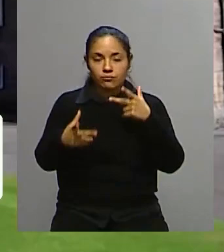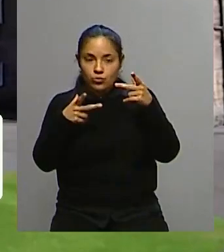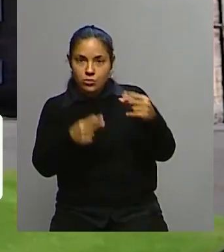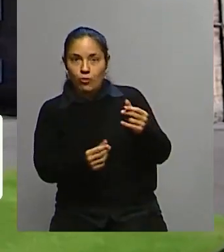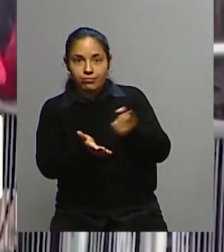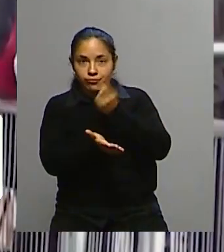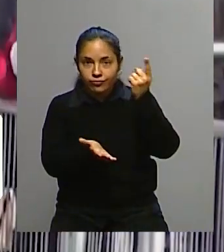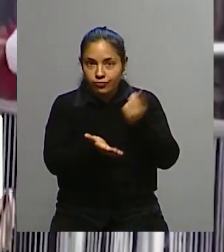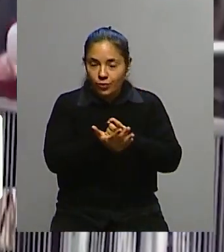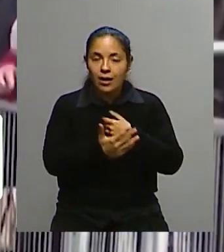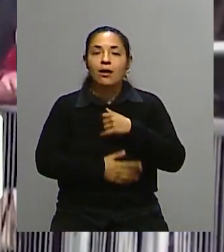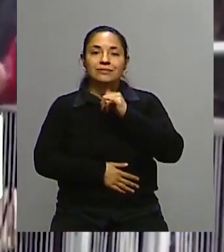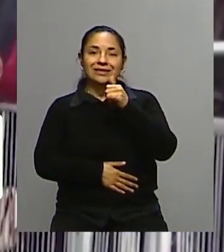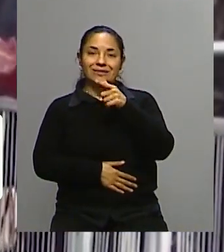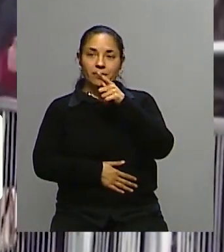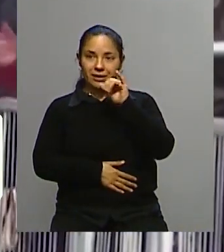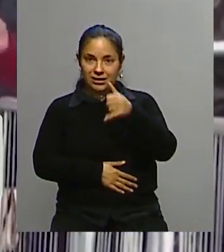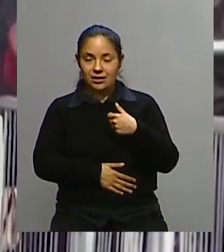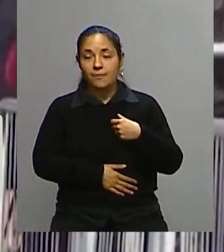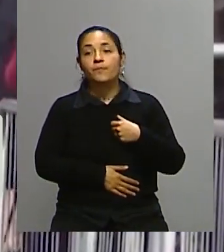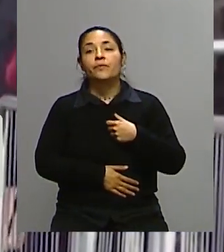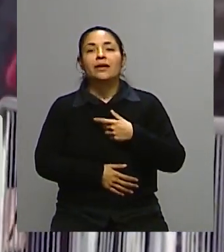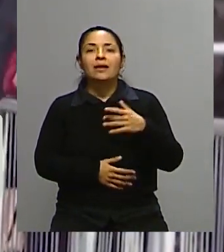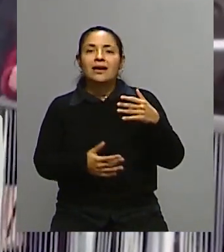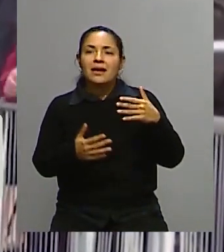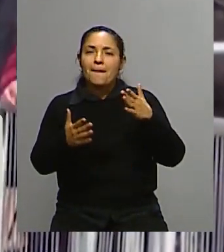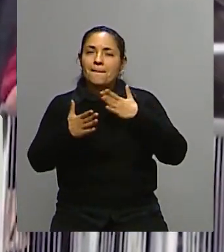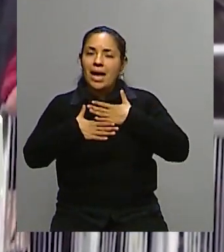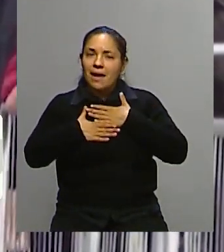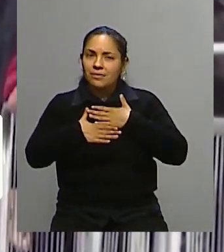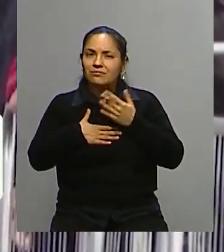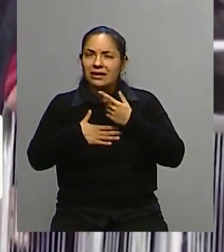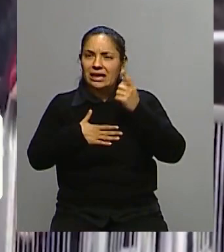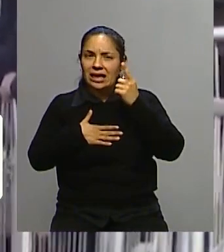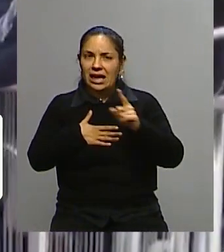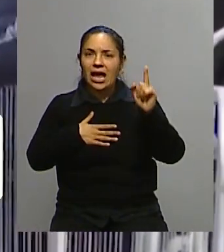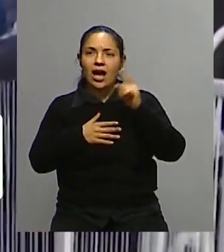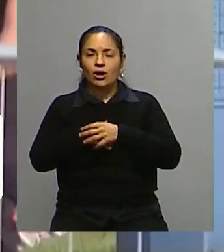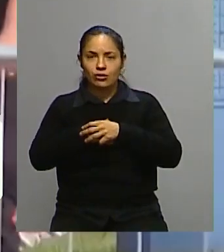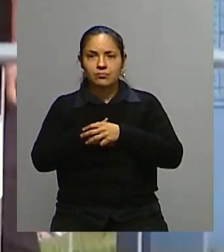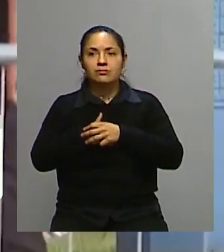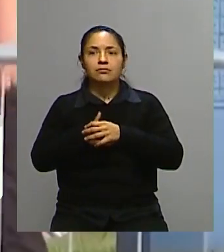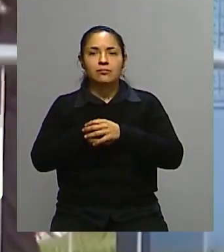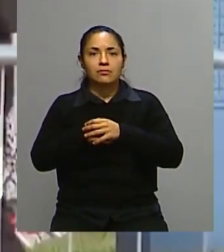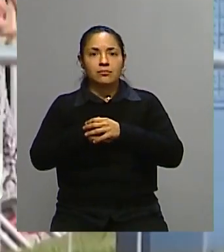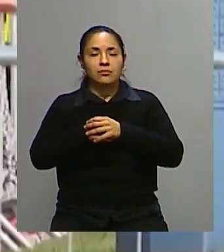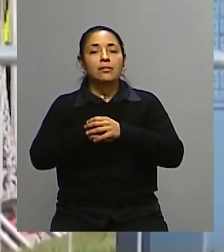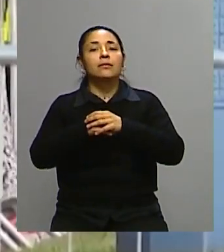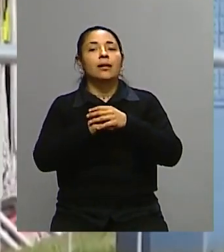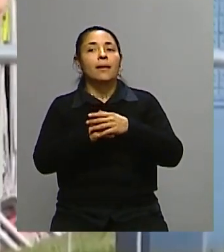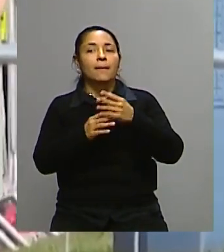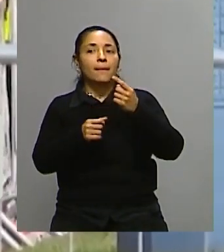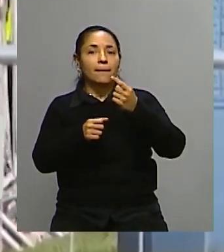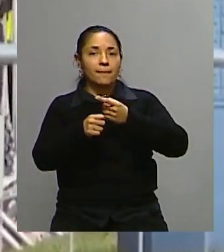que sí, el Reino Unido, pero a mí en particular me extrañó esta confirmación de que iba a ir, creo que el embajador